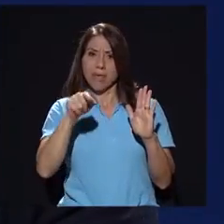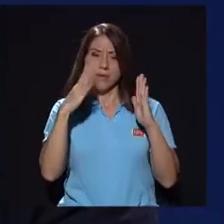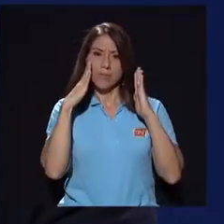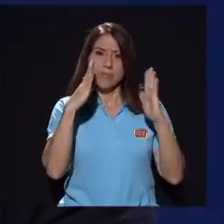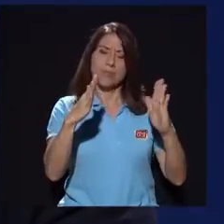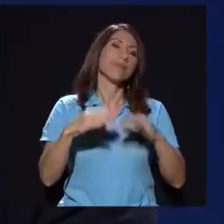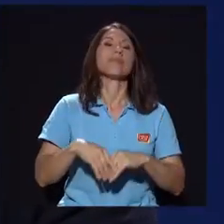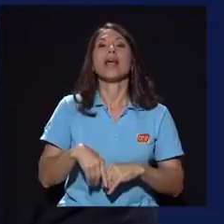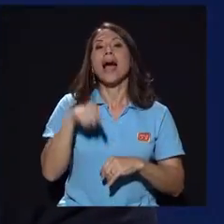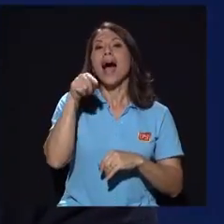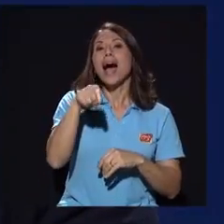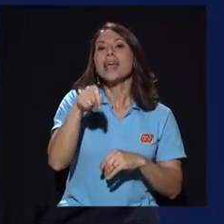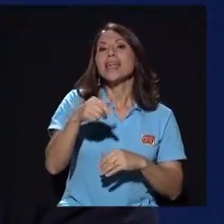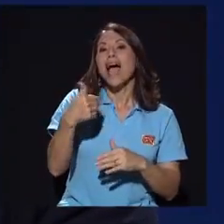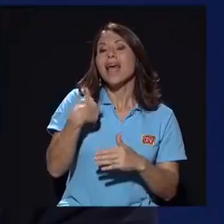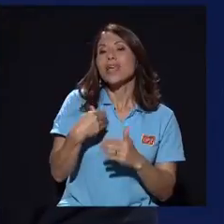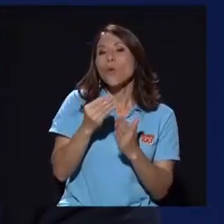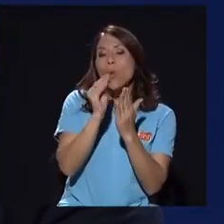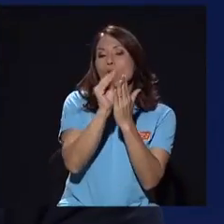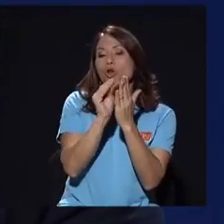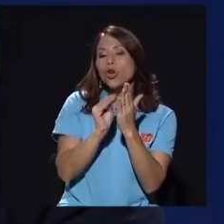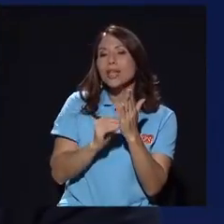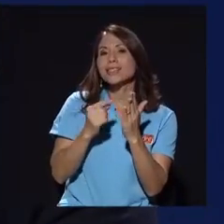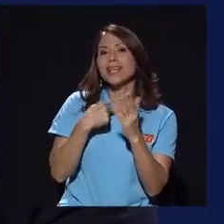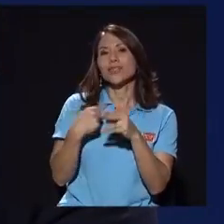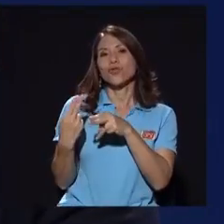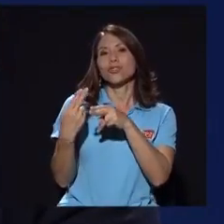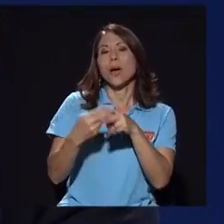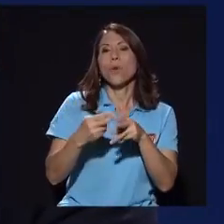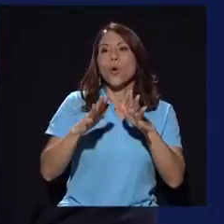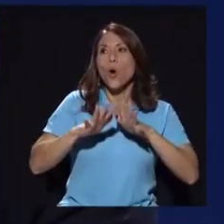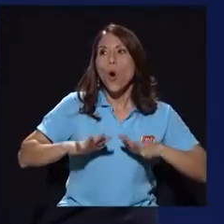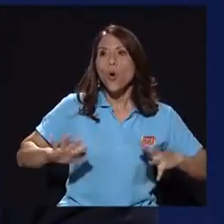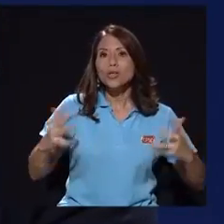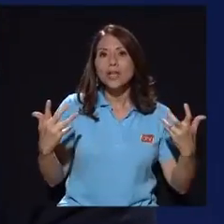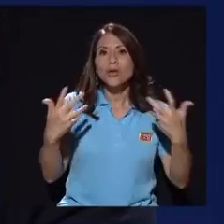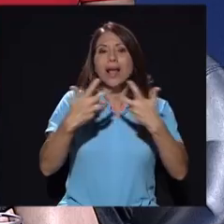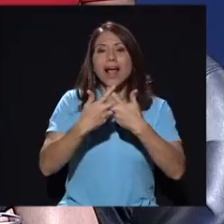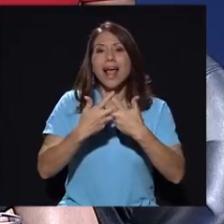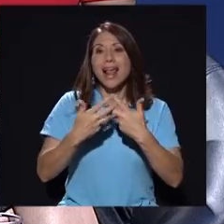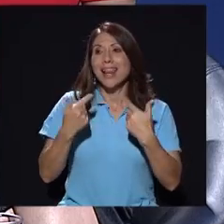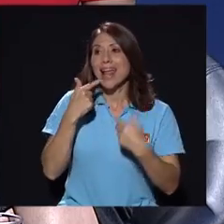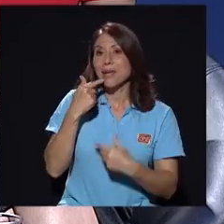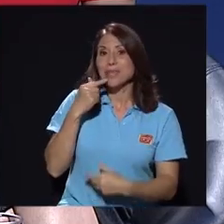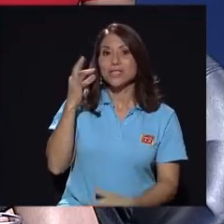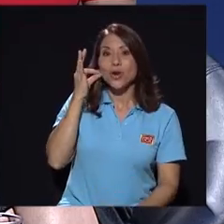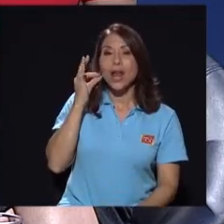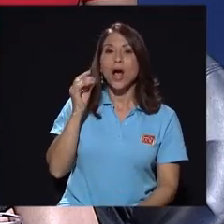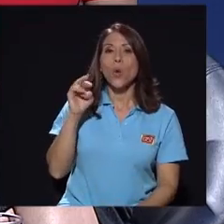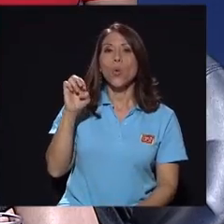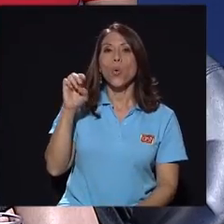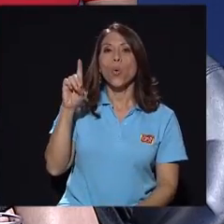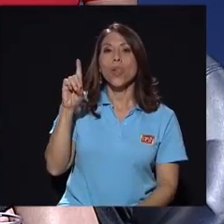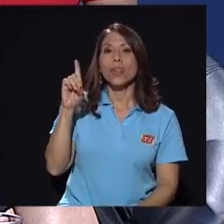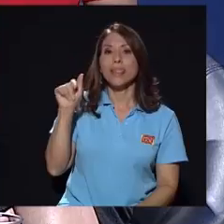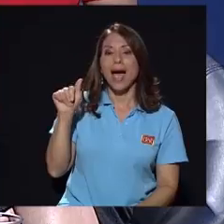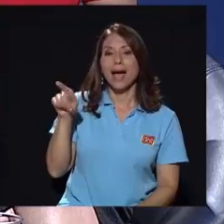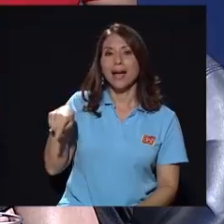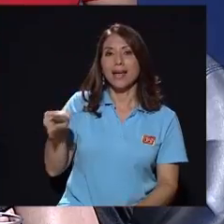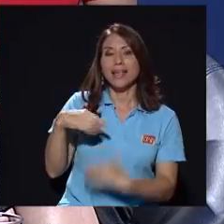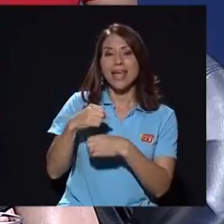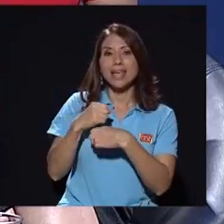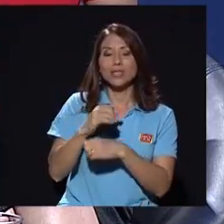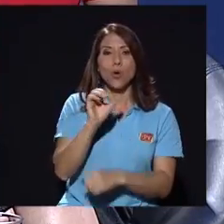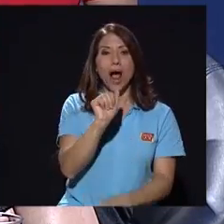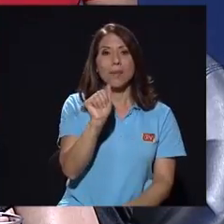notas que yo llamo contextualizadoras, porque, por ejemplo, la que menciona Hulda, que hizo Álvaro Murillo, fue una nota